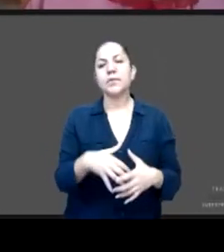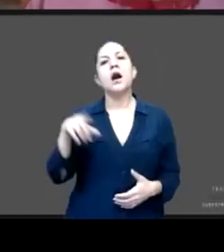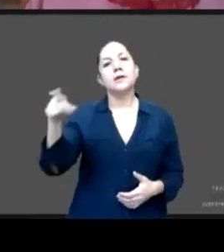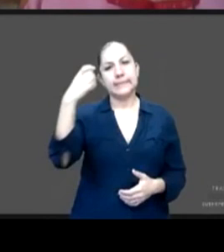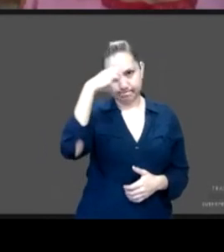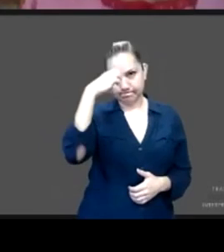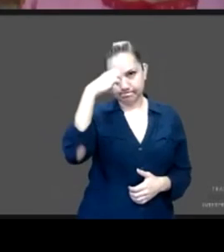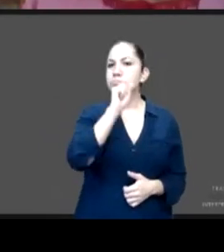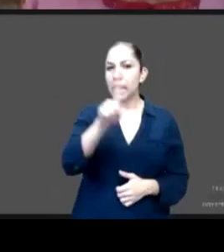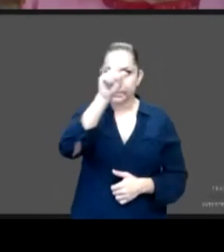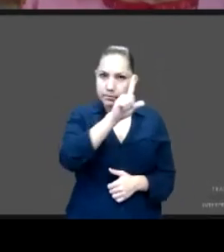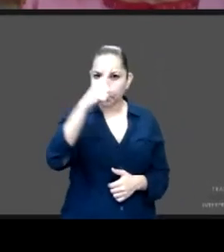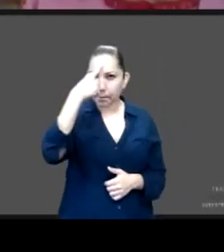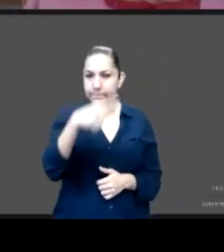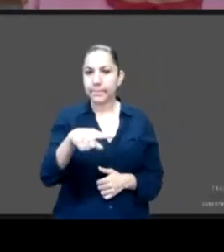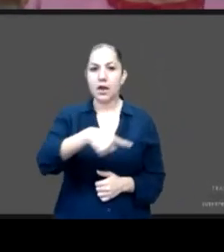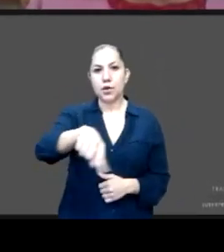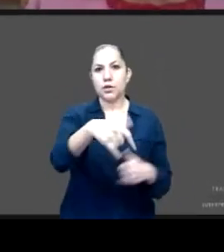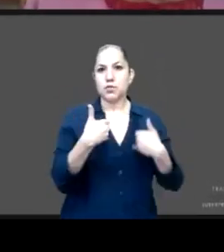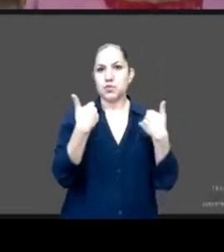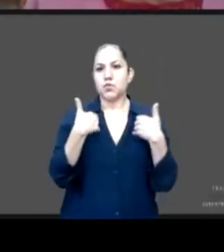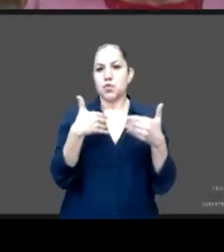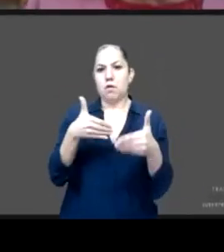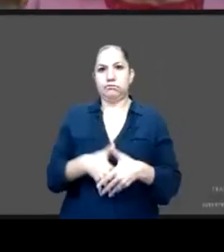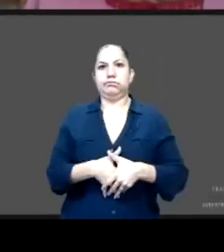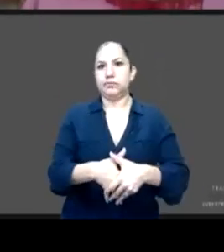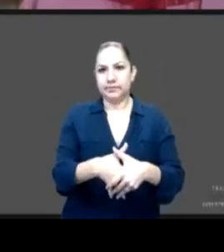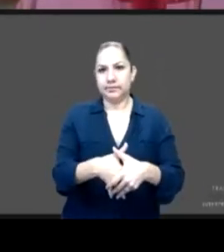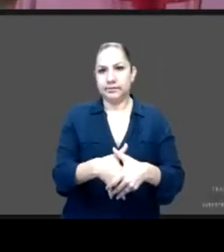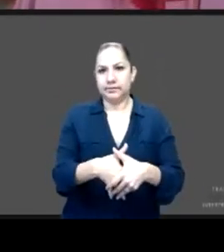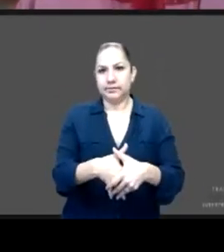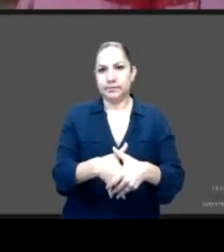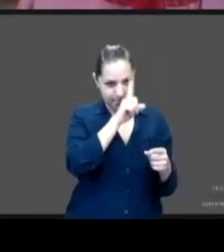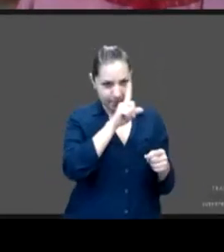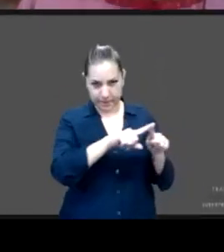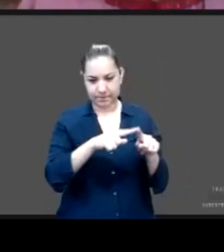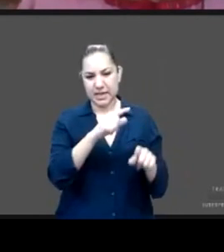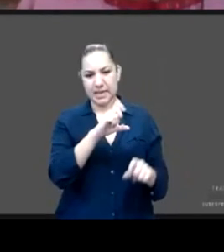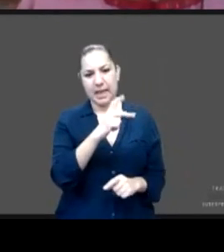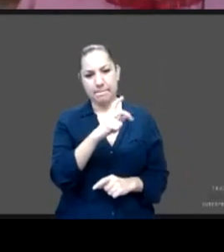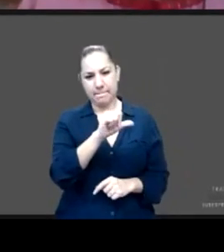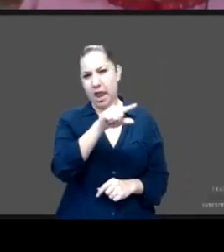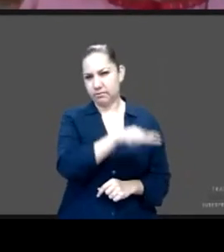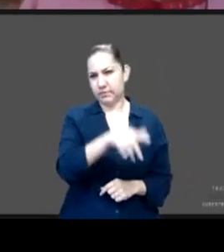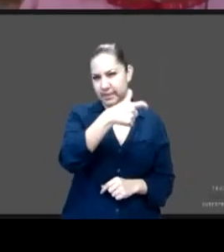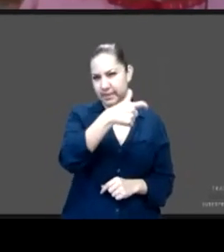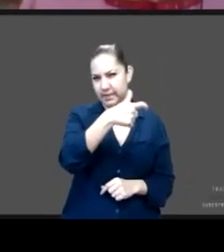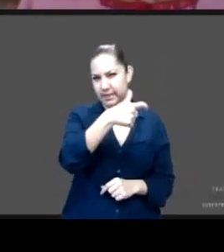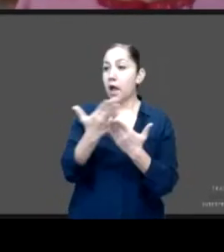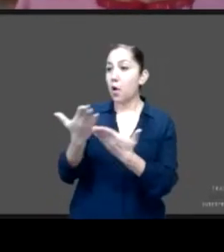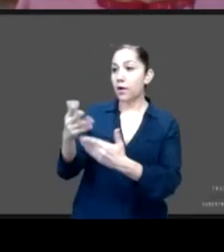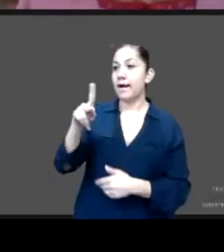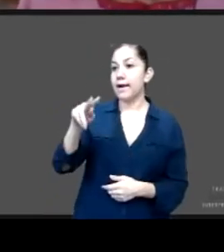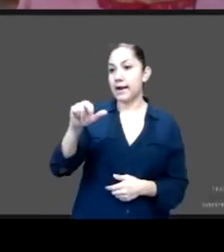Adolescentes, GPA, en ni más ni menos que Quintana Roo. Y vamos con Carla Berdichevsky-Fellman.